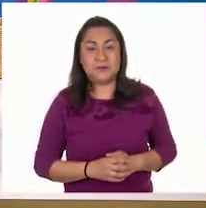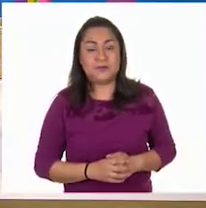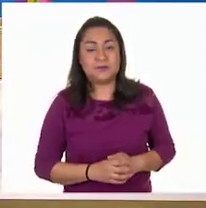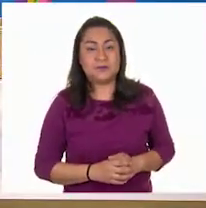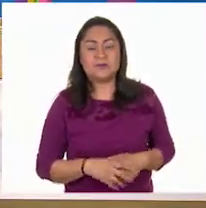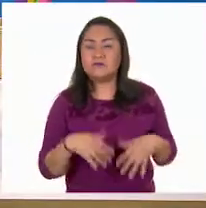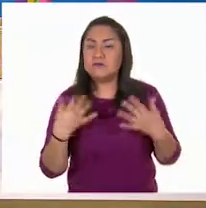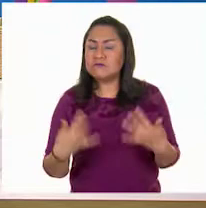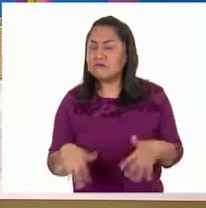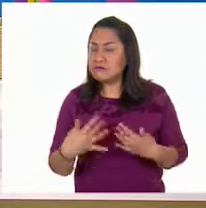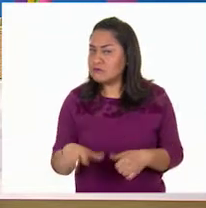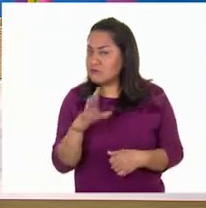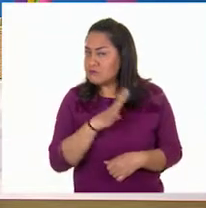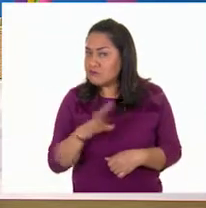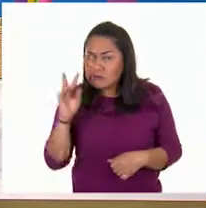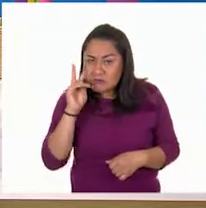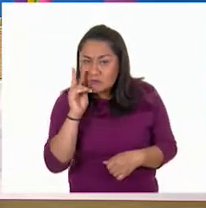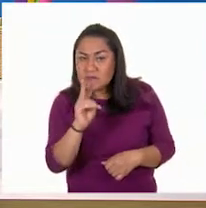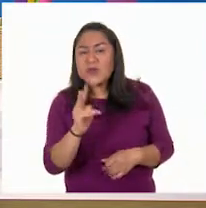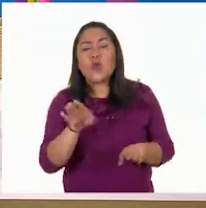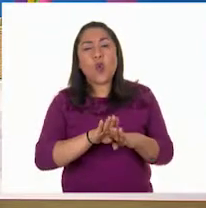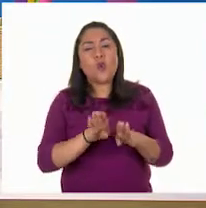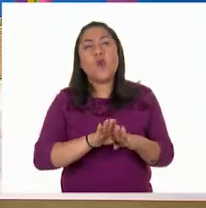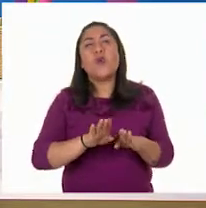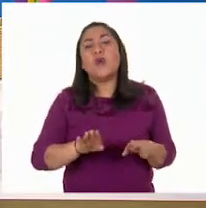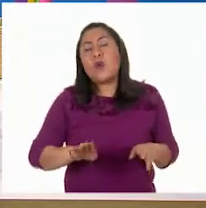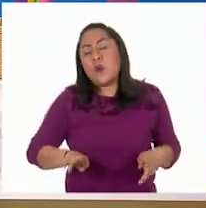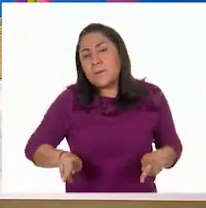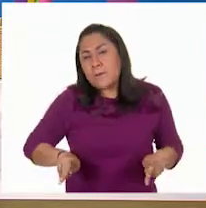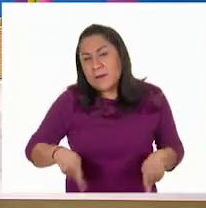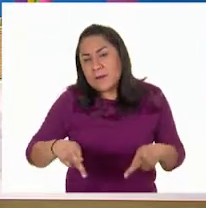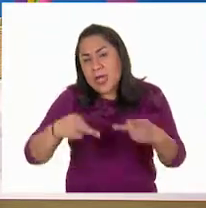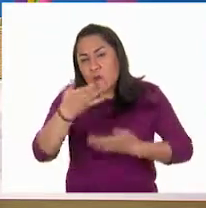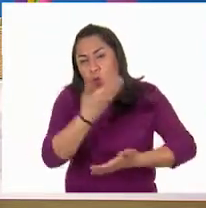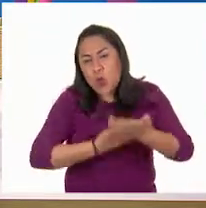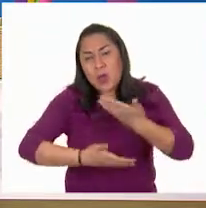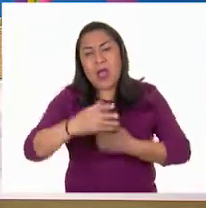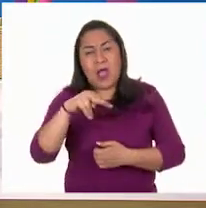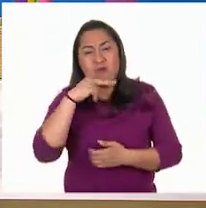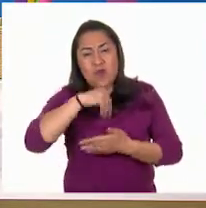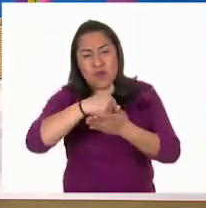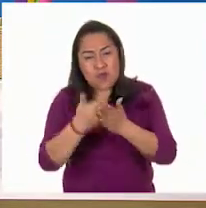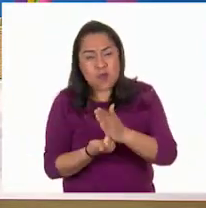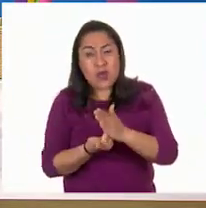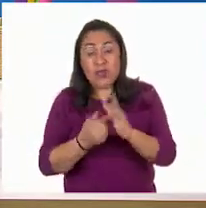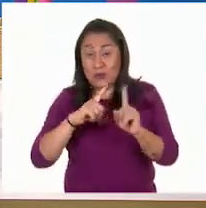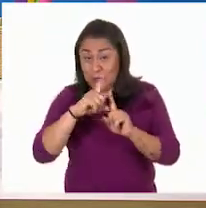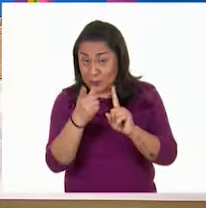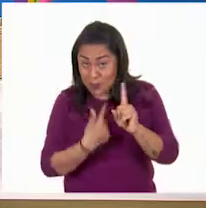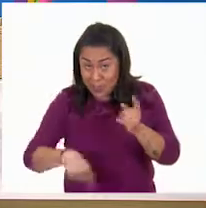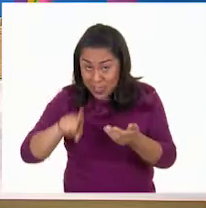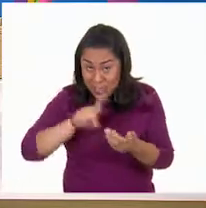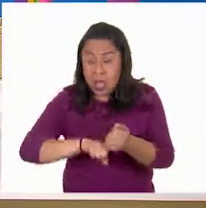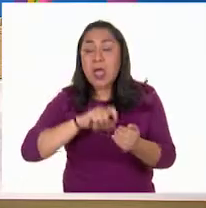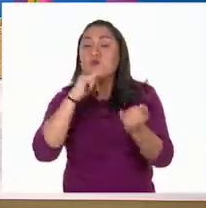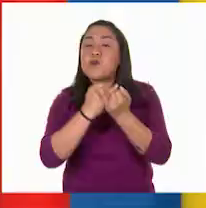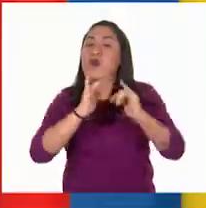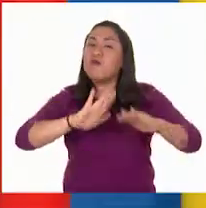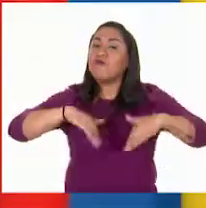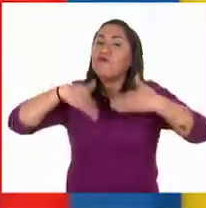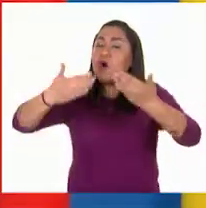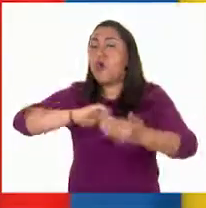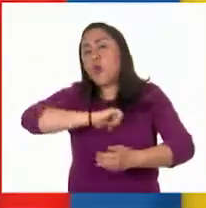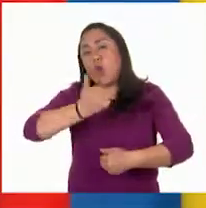Es impresionante lo que implica la comercialización del aguacate a nivel nacional e internacional. Así es, sí.